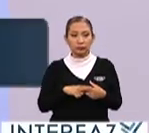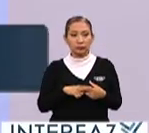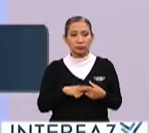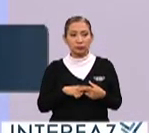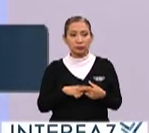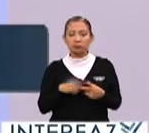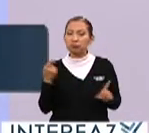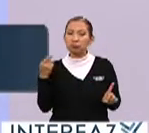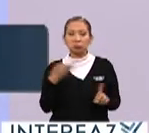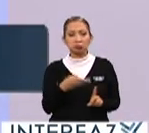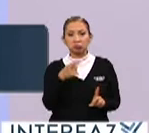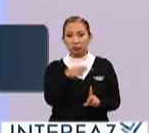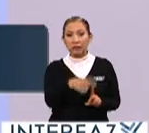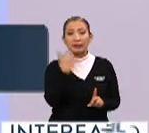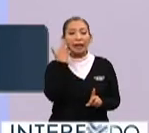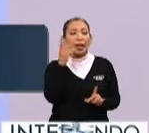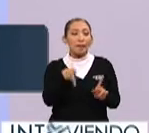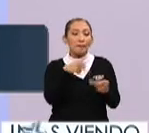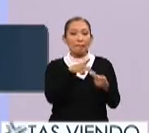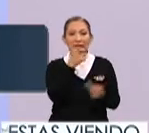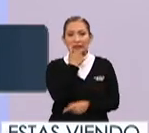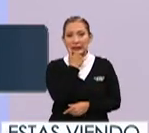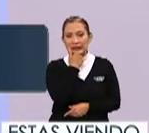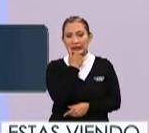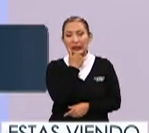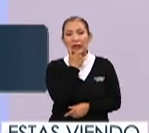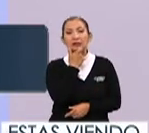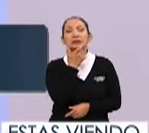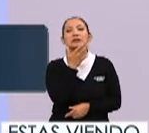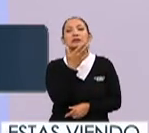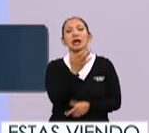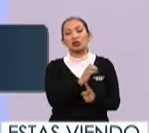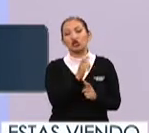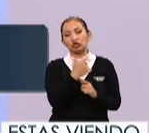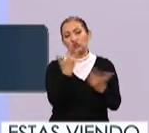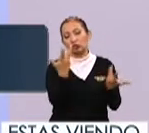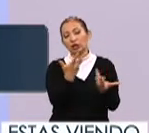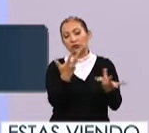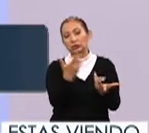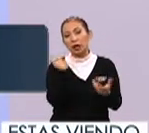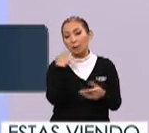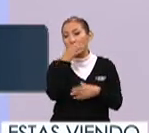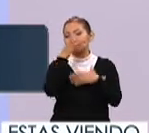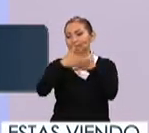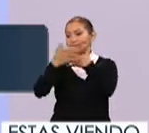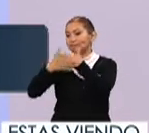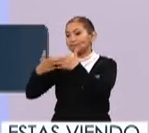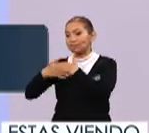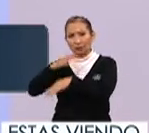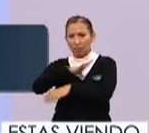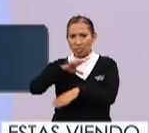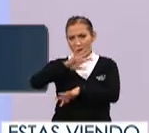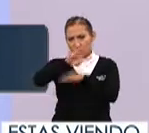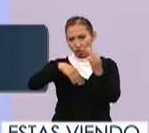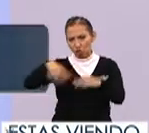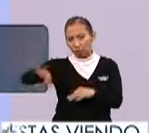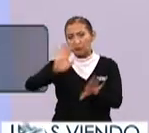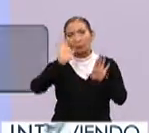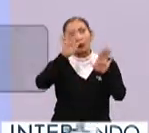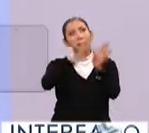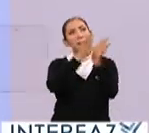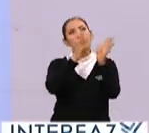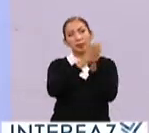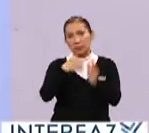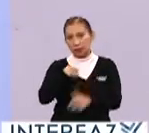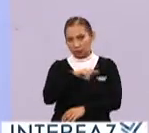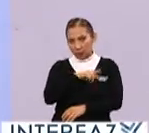la finalidad de este era perfeccionar el inglés entonces nos hicieron la convocatoria en general participamos